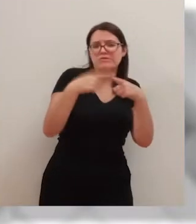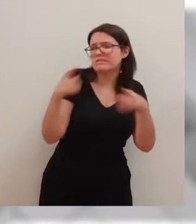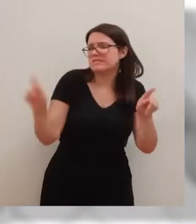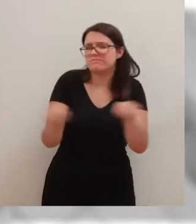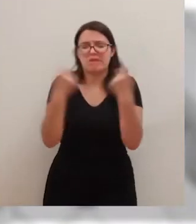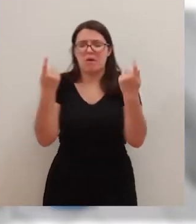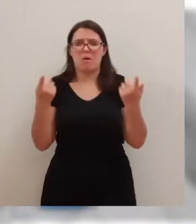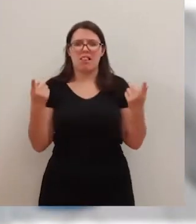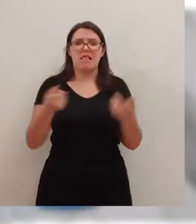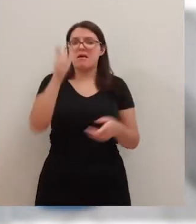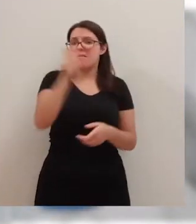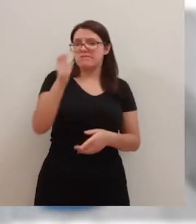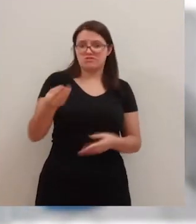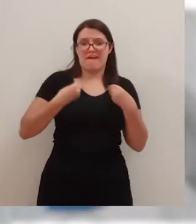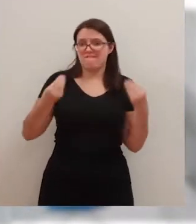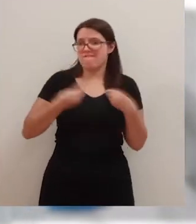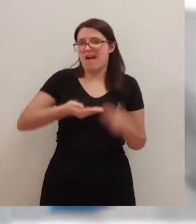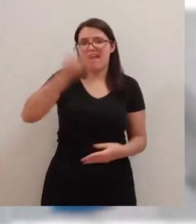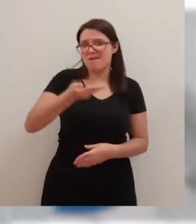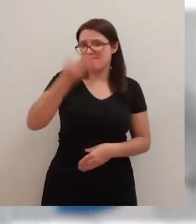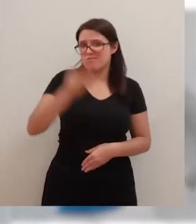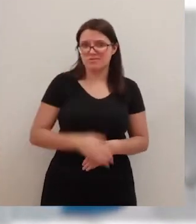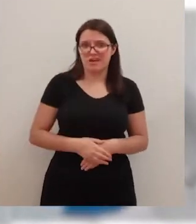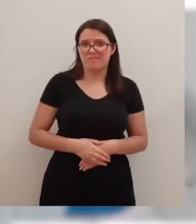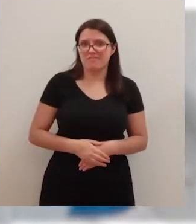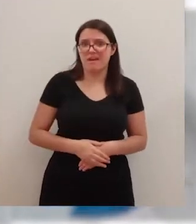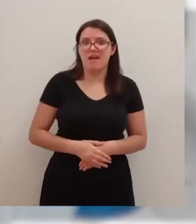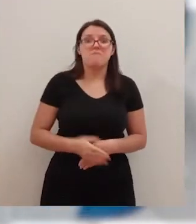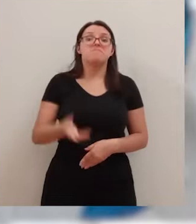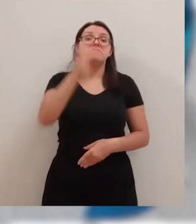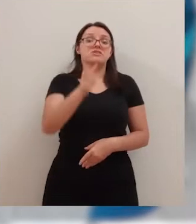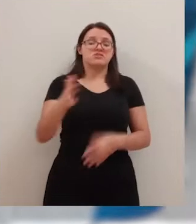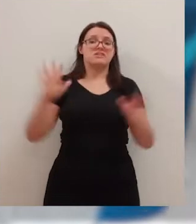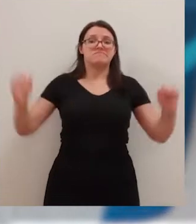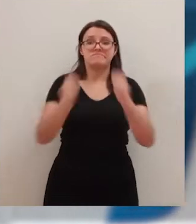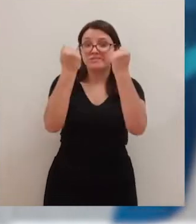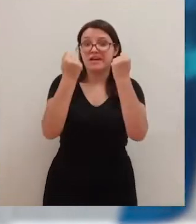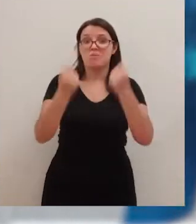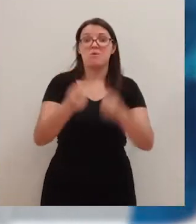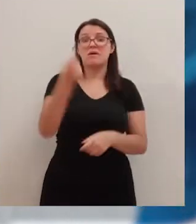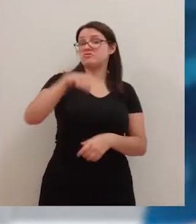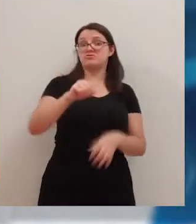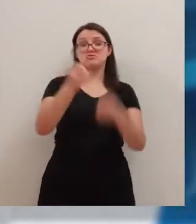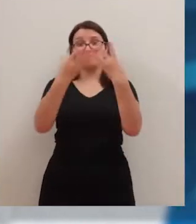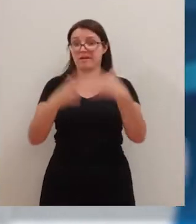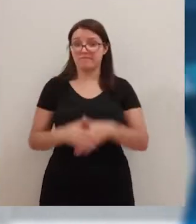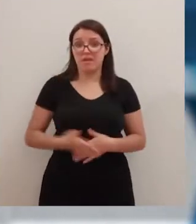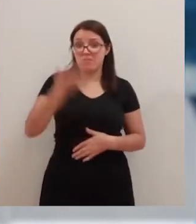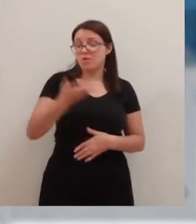eso es lo más importante, la vida de que él estaba, que él se salvó y que nosotros estábamos de viaje.